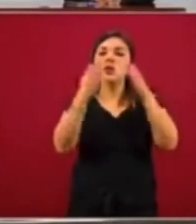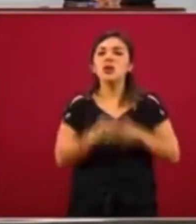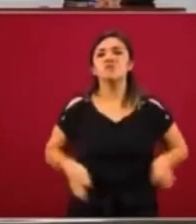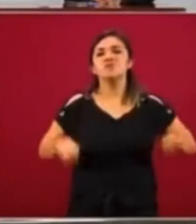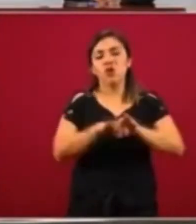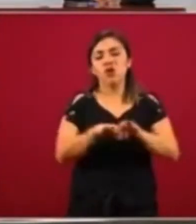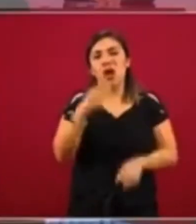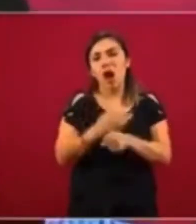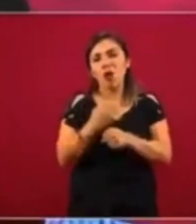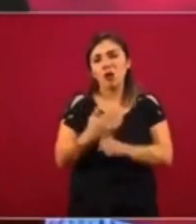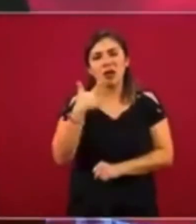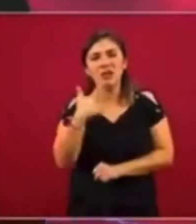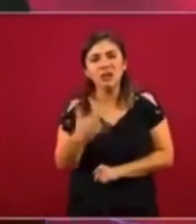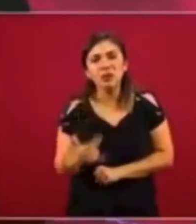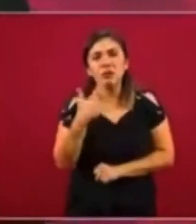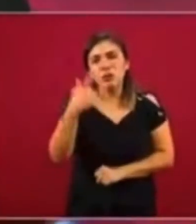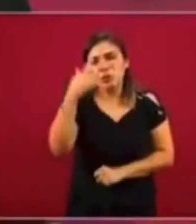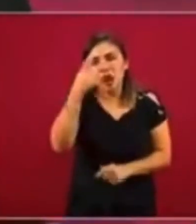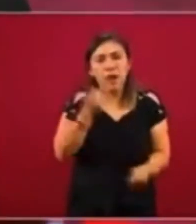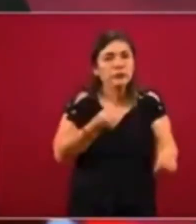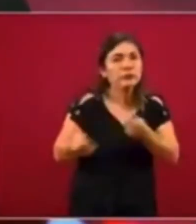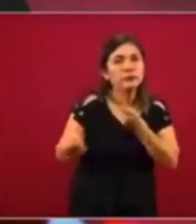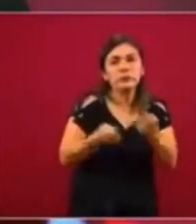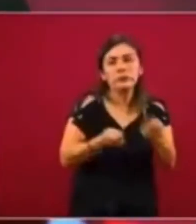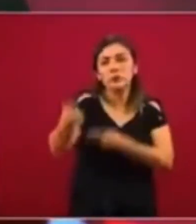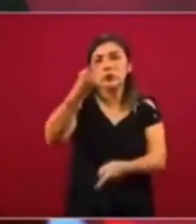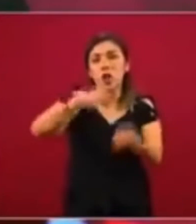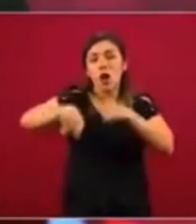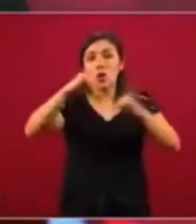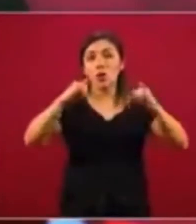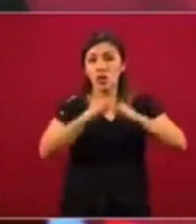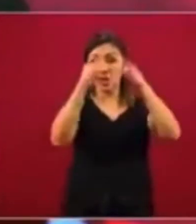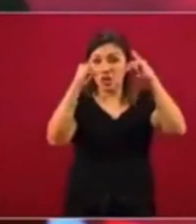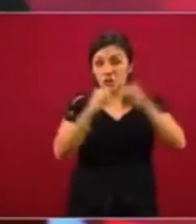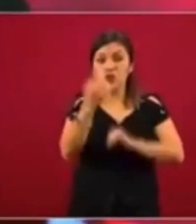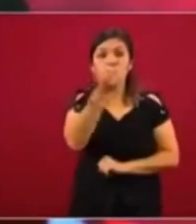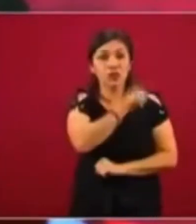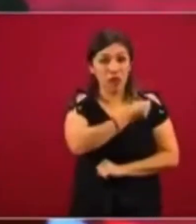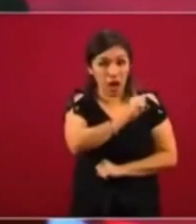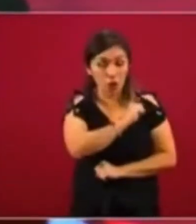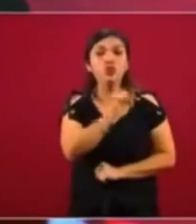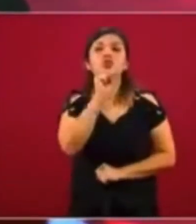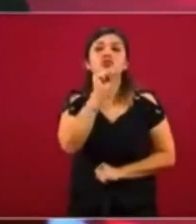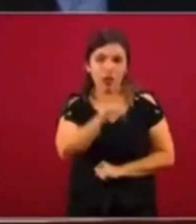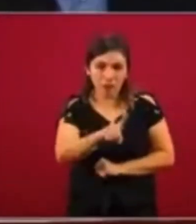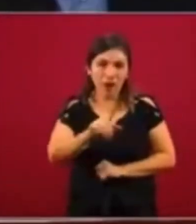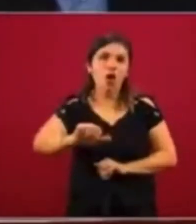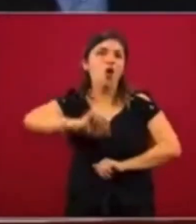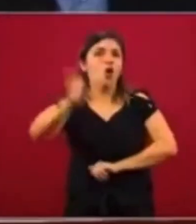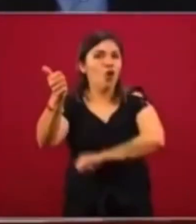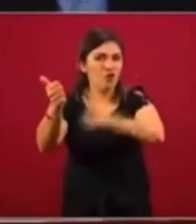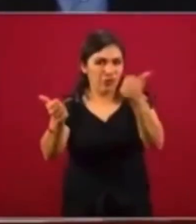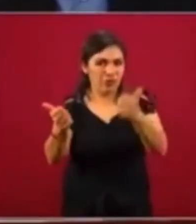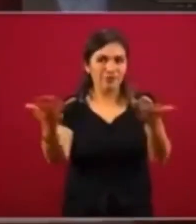todo este esfuerzo de coordinar el esfuerzo institucional, no sólo en el sector salud, sino fuera del sector salud.